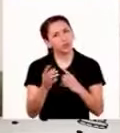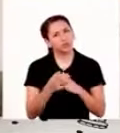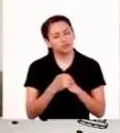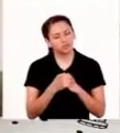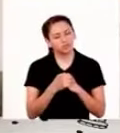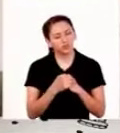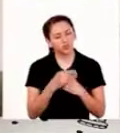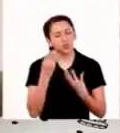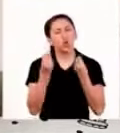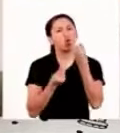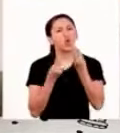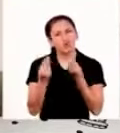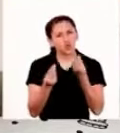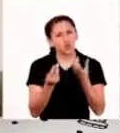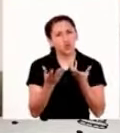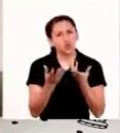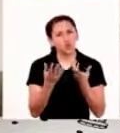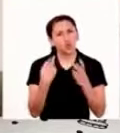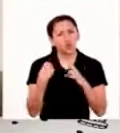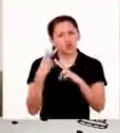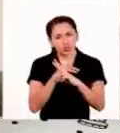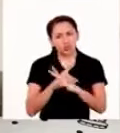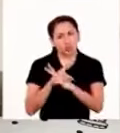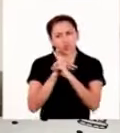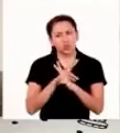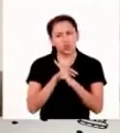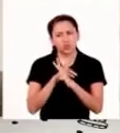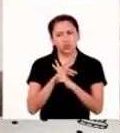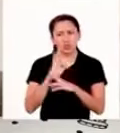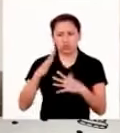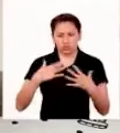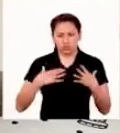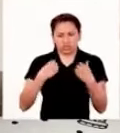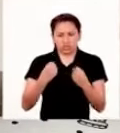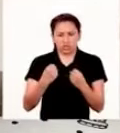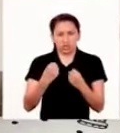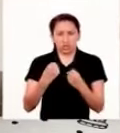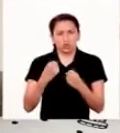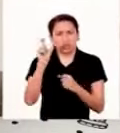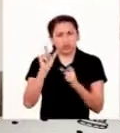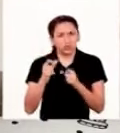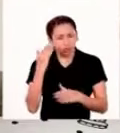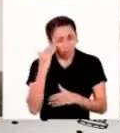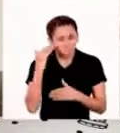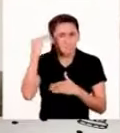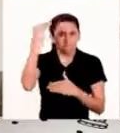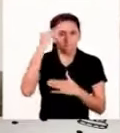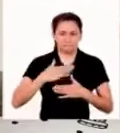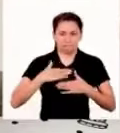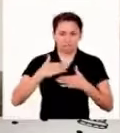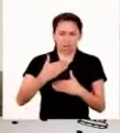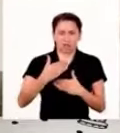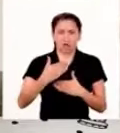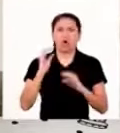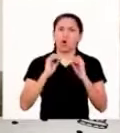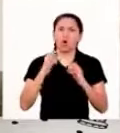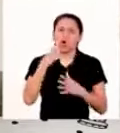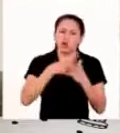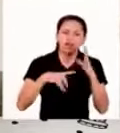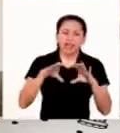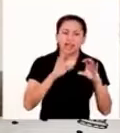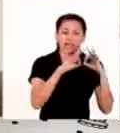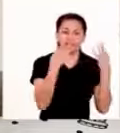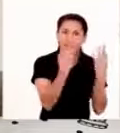pregunto, ¿cómo aseguramos el bienestar de nuestros adultos mayores? ¿O qué acciones podemos poner en